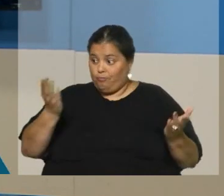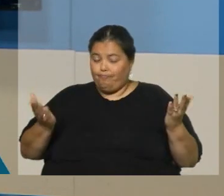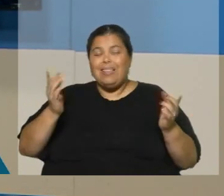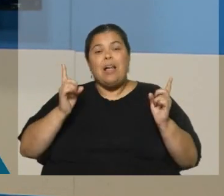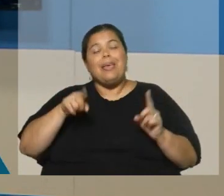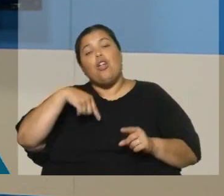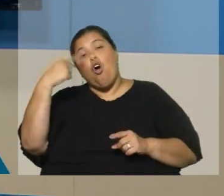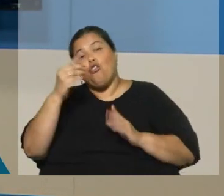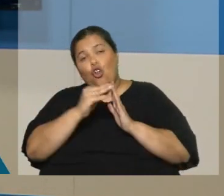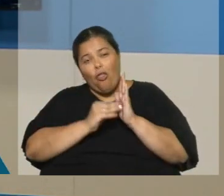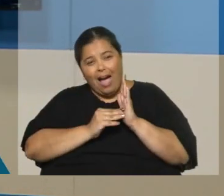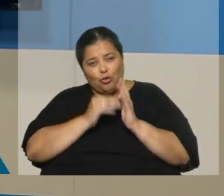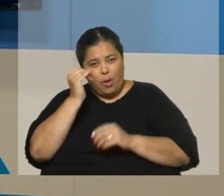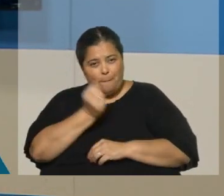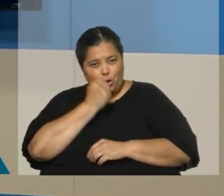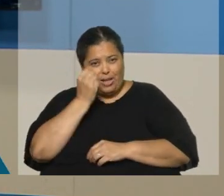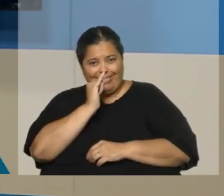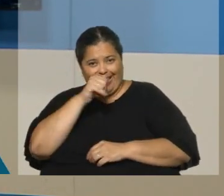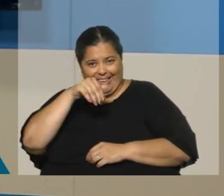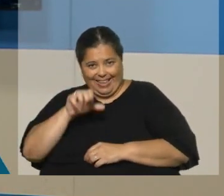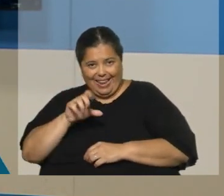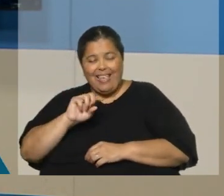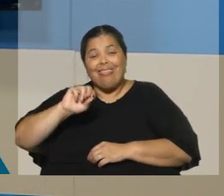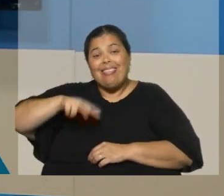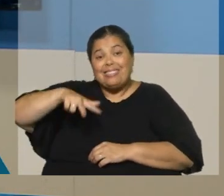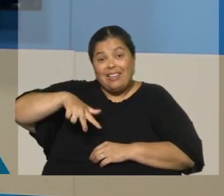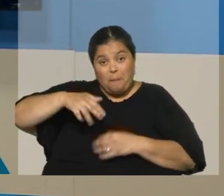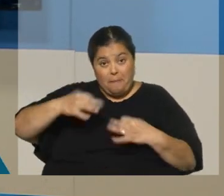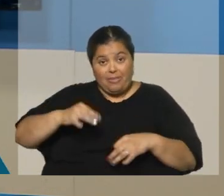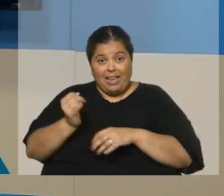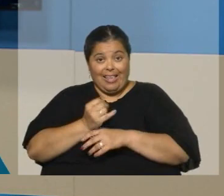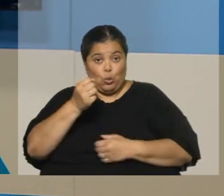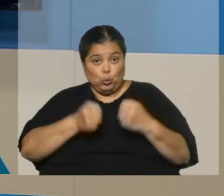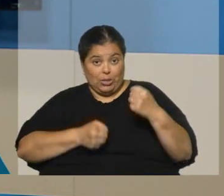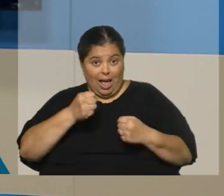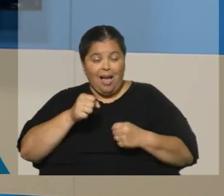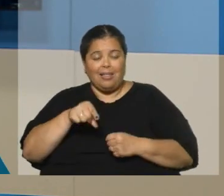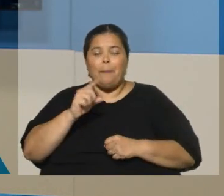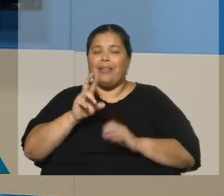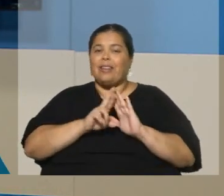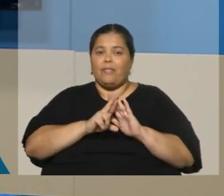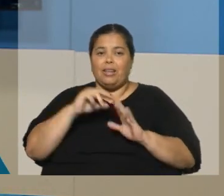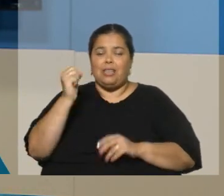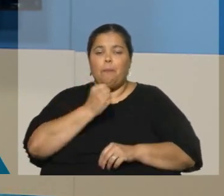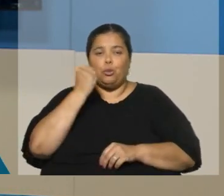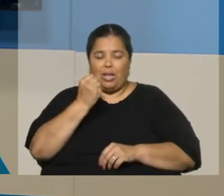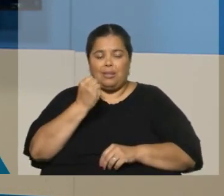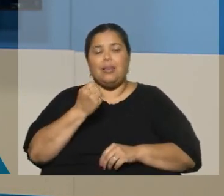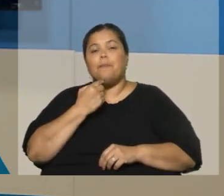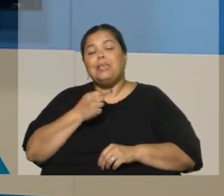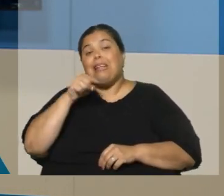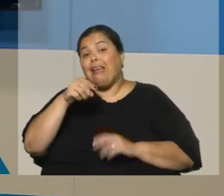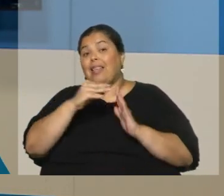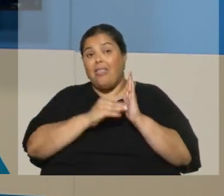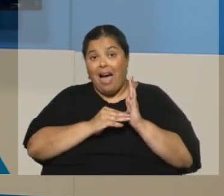encuesta del tercer trimestre que hacían los industriales que también es una referencia importante para ver. Es un dato que lo